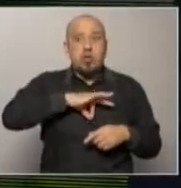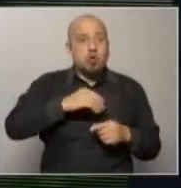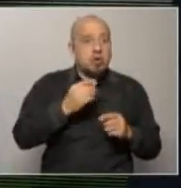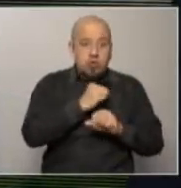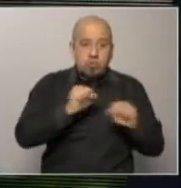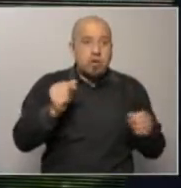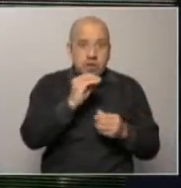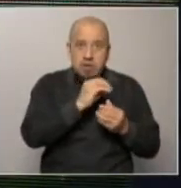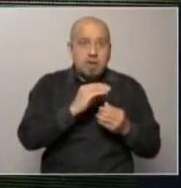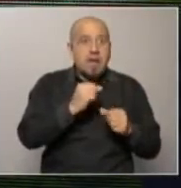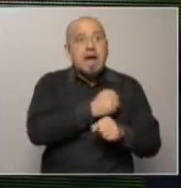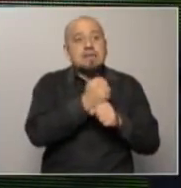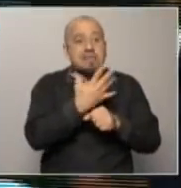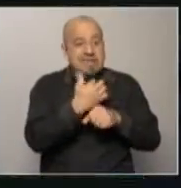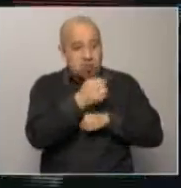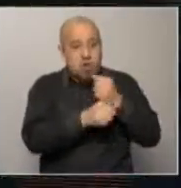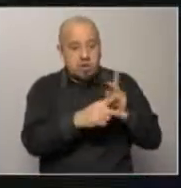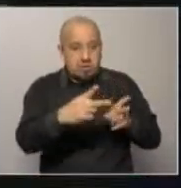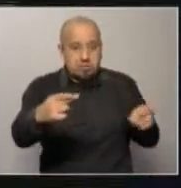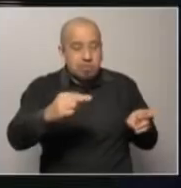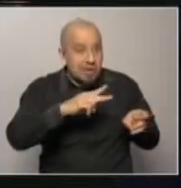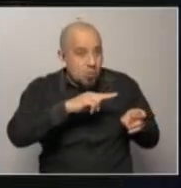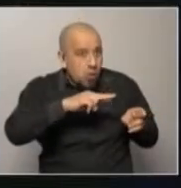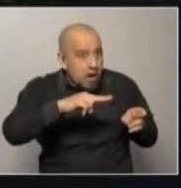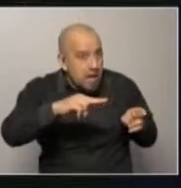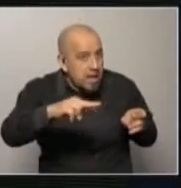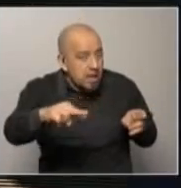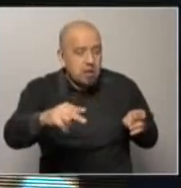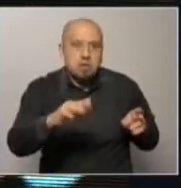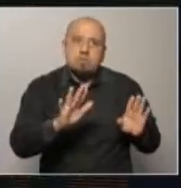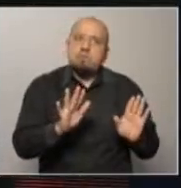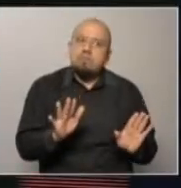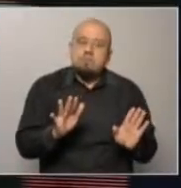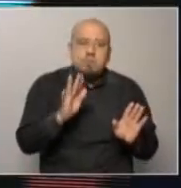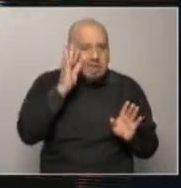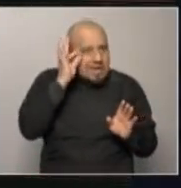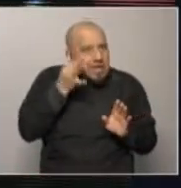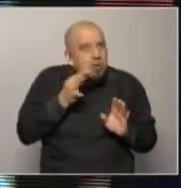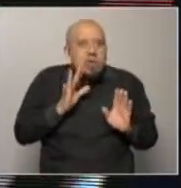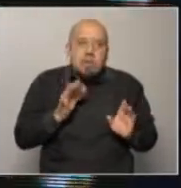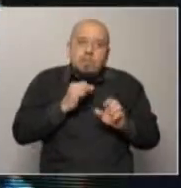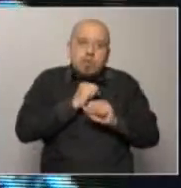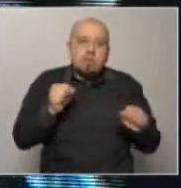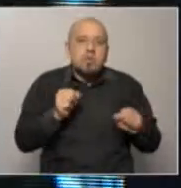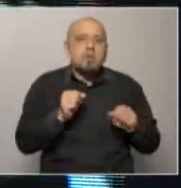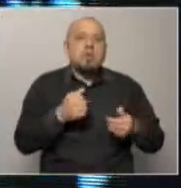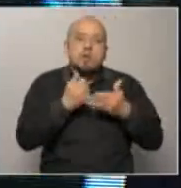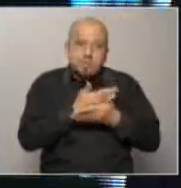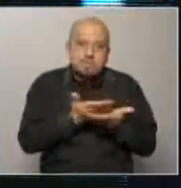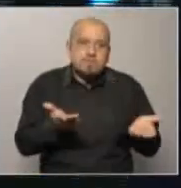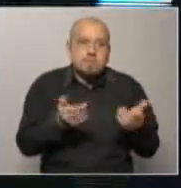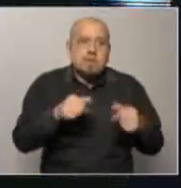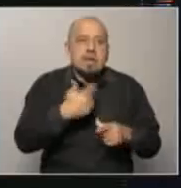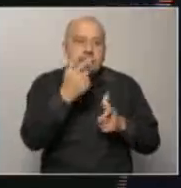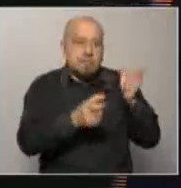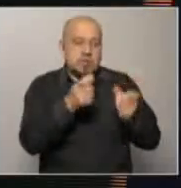valor que tienen hasta el final digamos del periodo me parece que teníamos espalda para dar cuenta más de la realidad que está viviendo